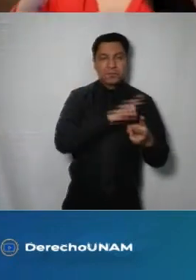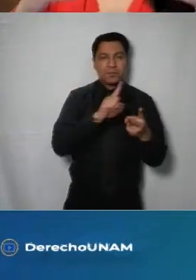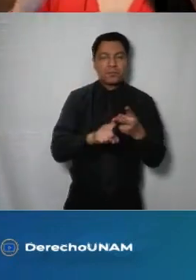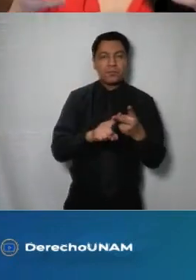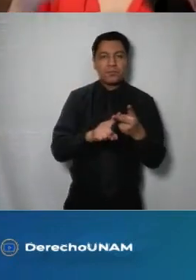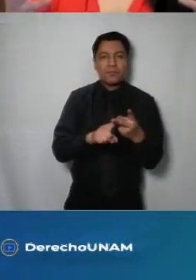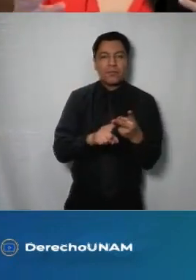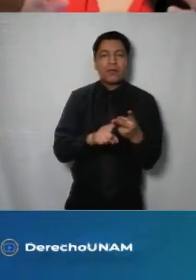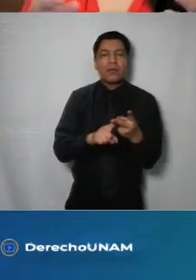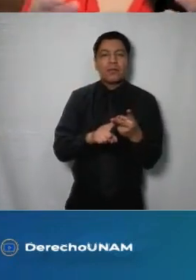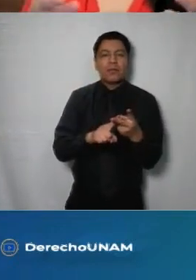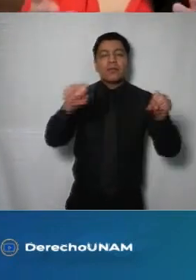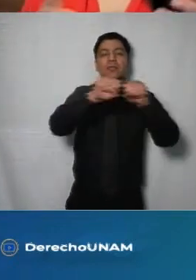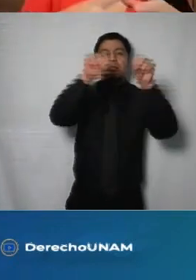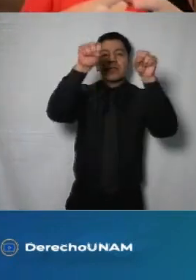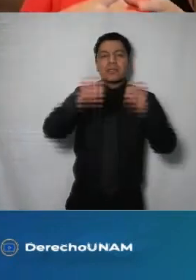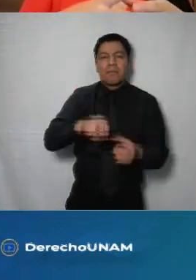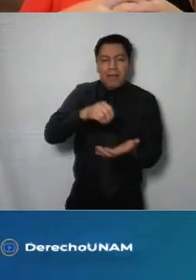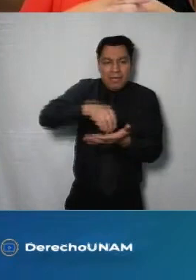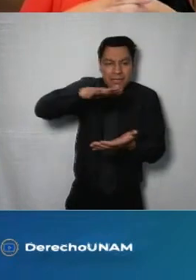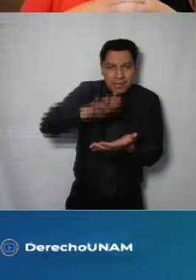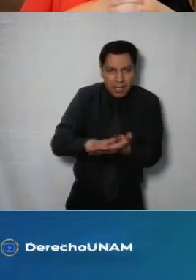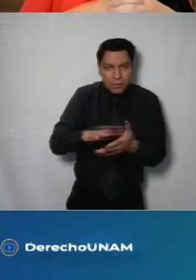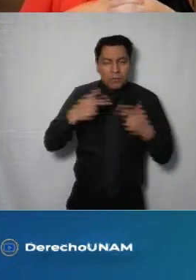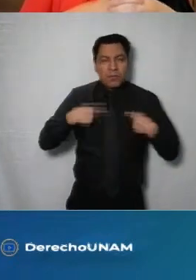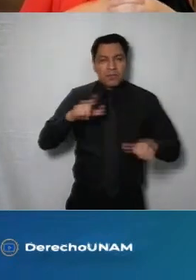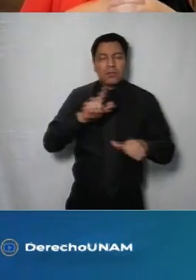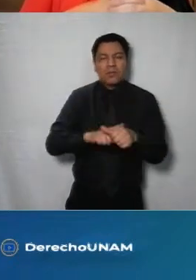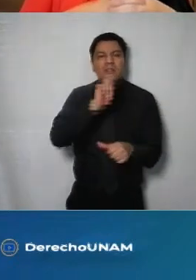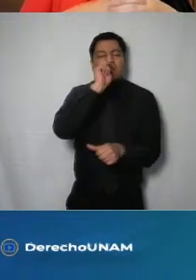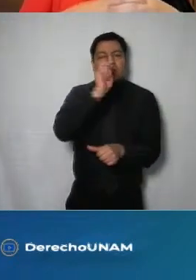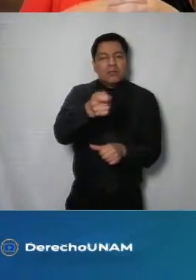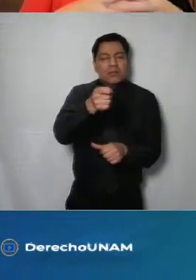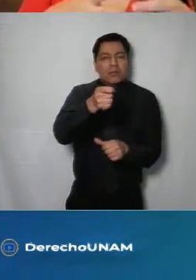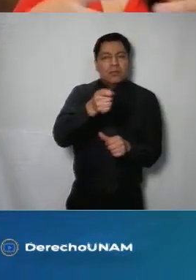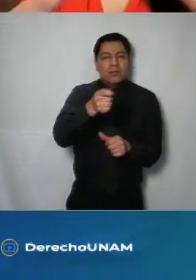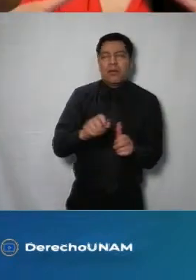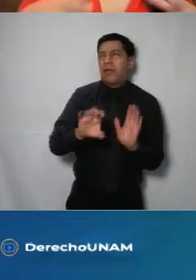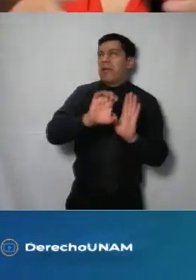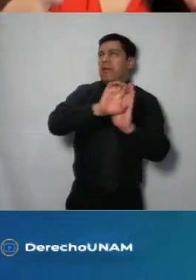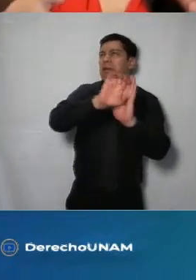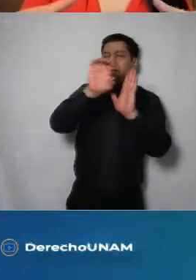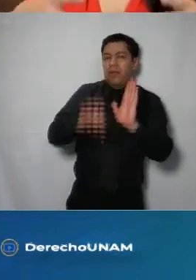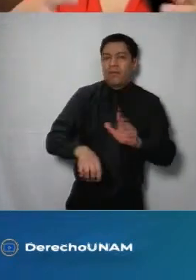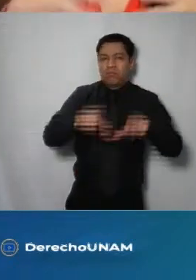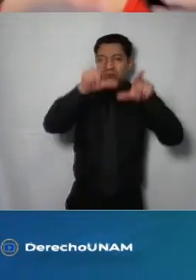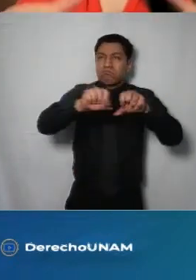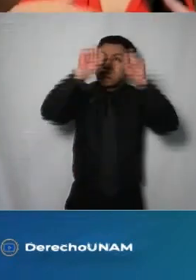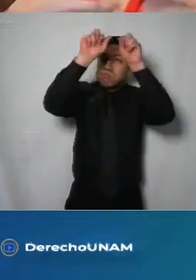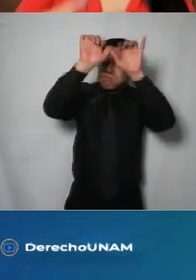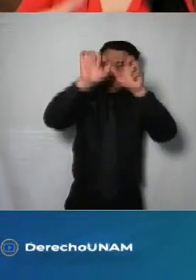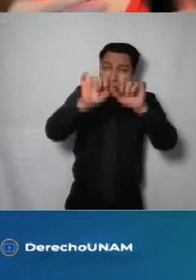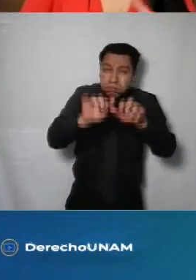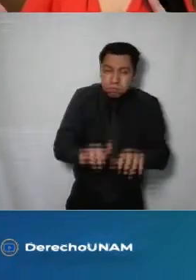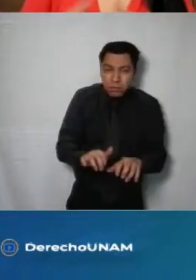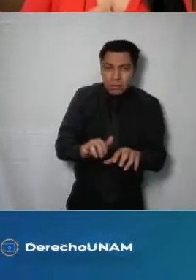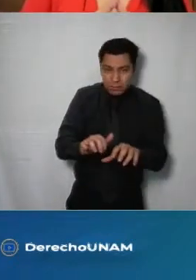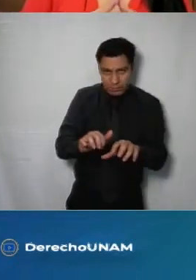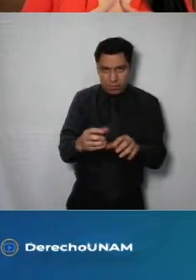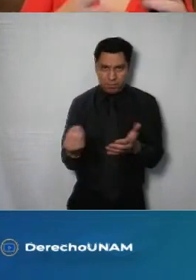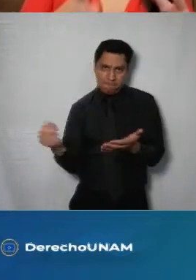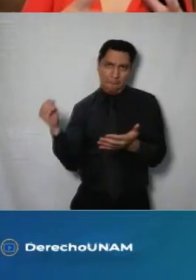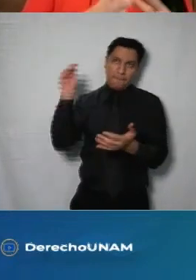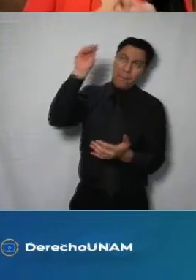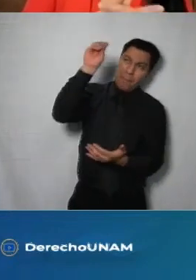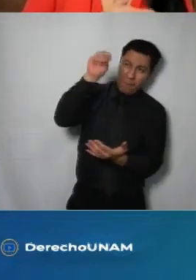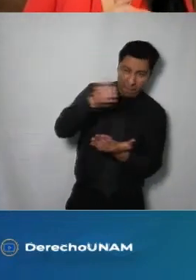personales que al hablar de sistemas de datos personales es hablar de por ejemplo una base de datos que en la que se está dando tratamiento de